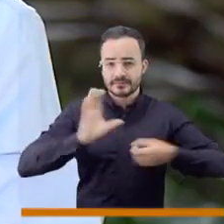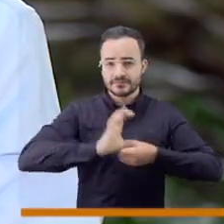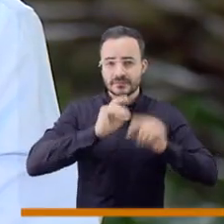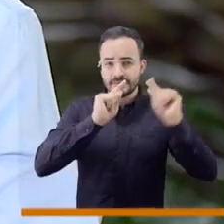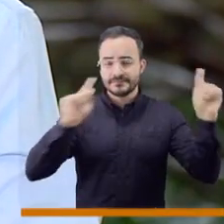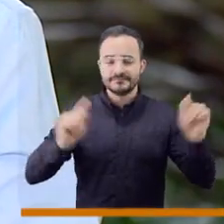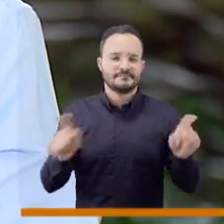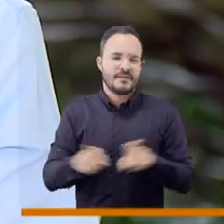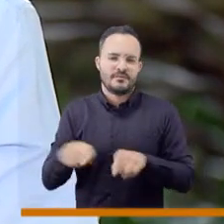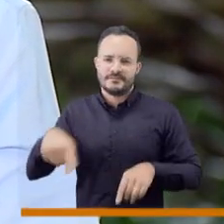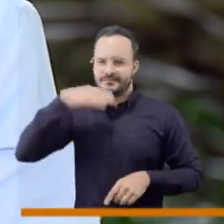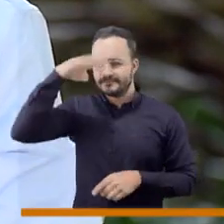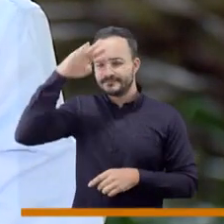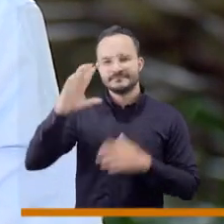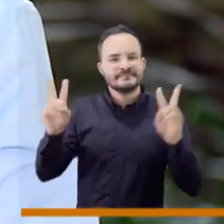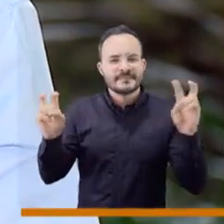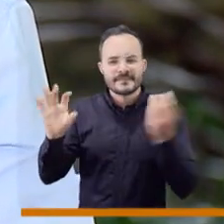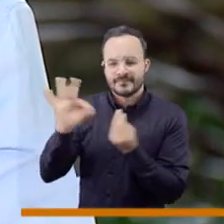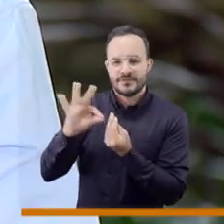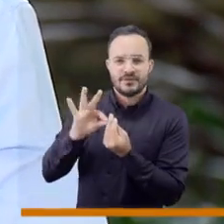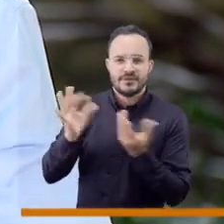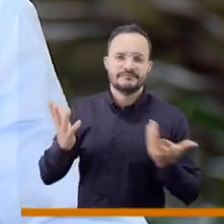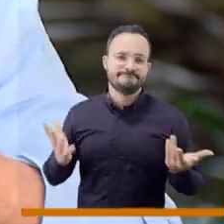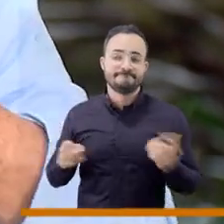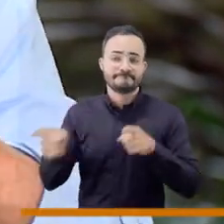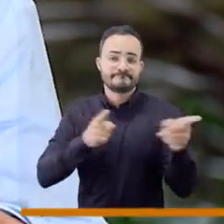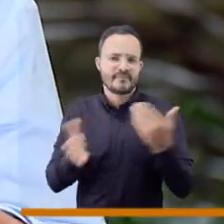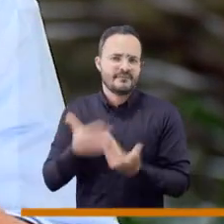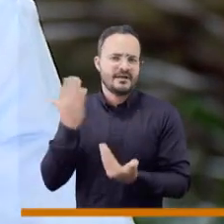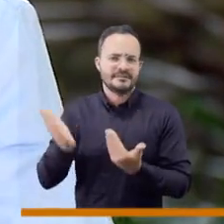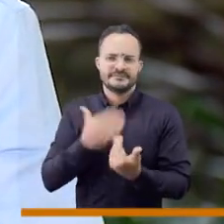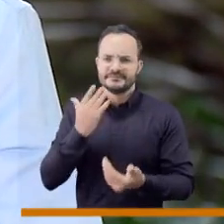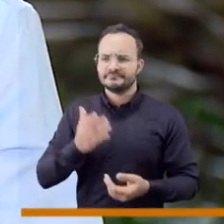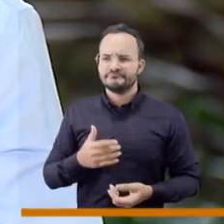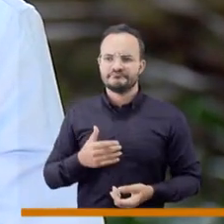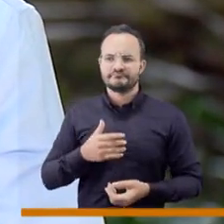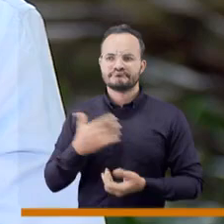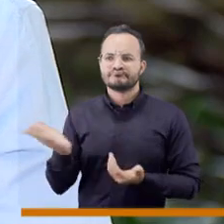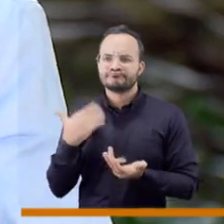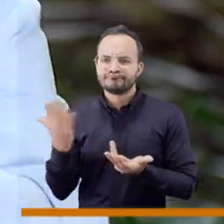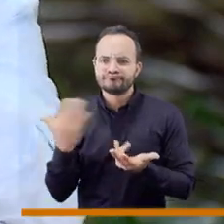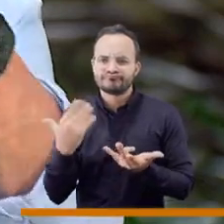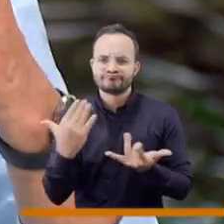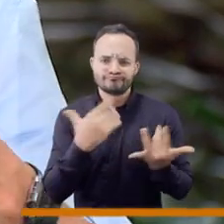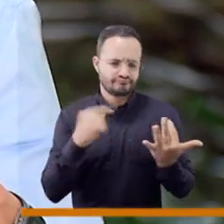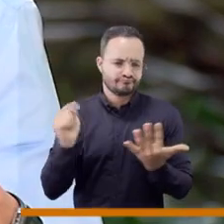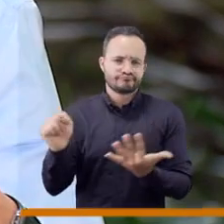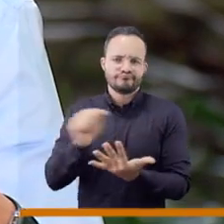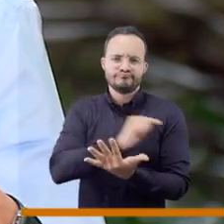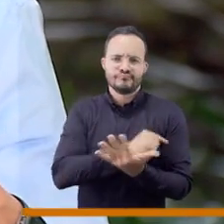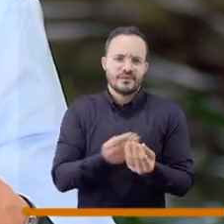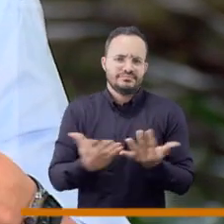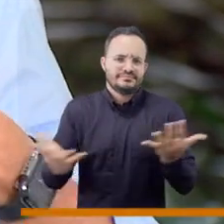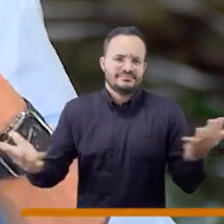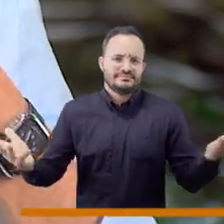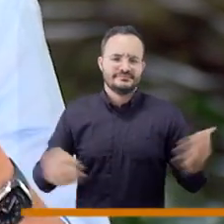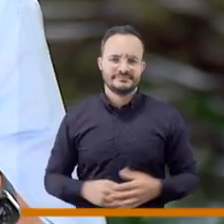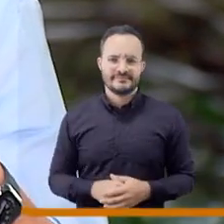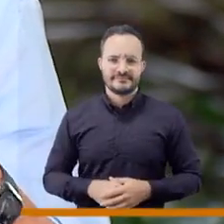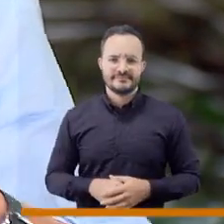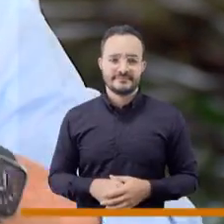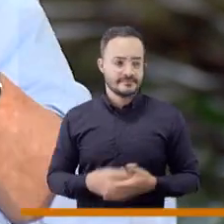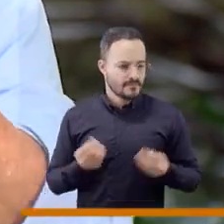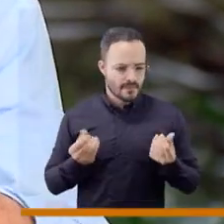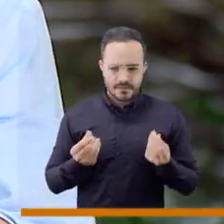grandes y en Medellín el tema de la droga, la posibilidad de acceso a la droga, a muchos tipos de droga y la